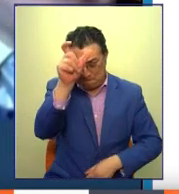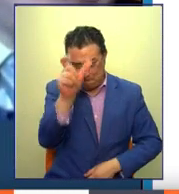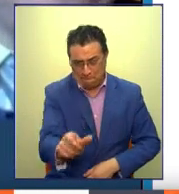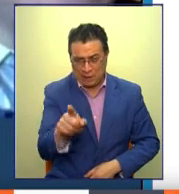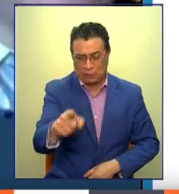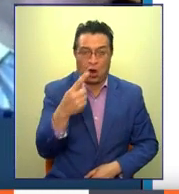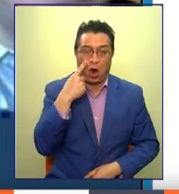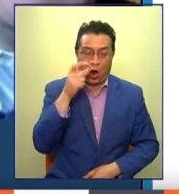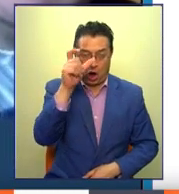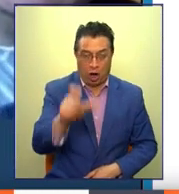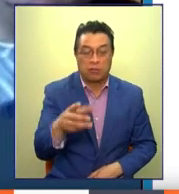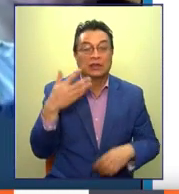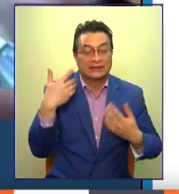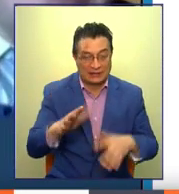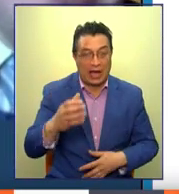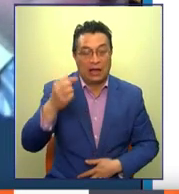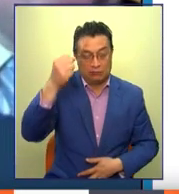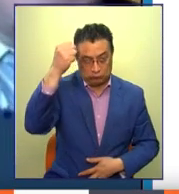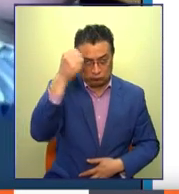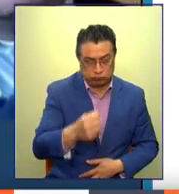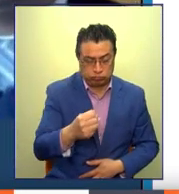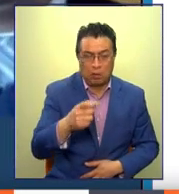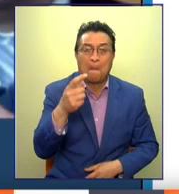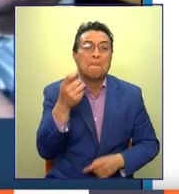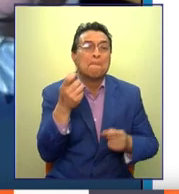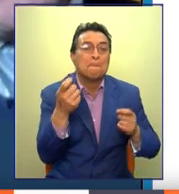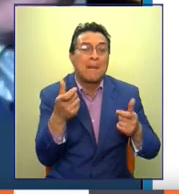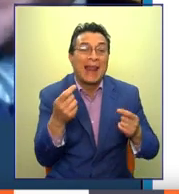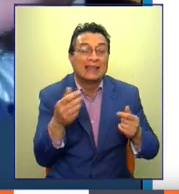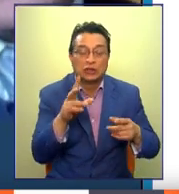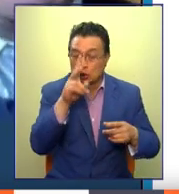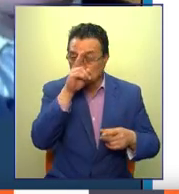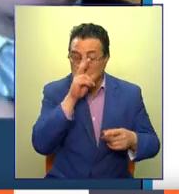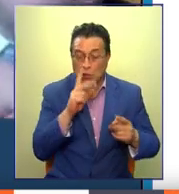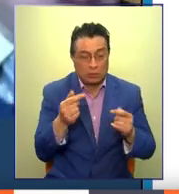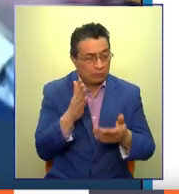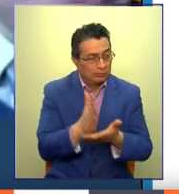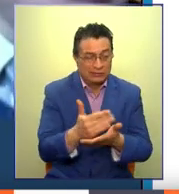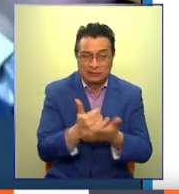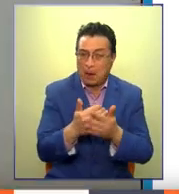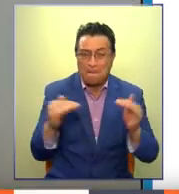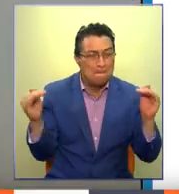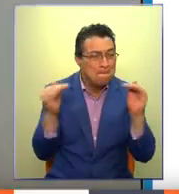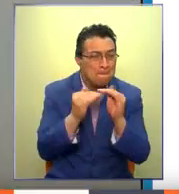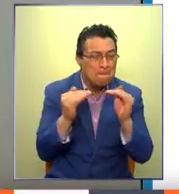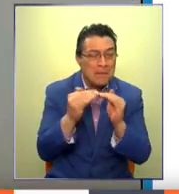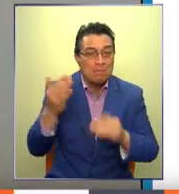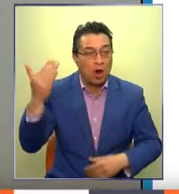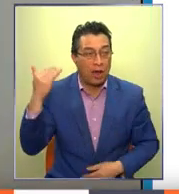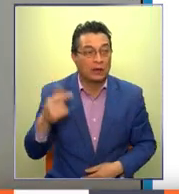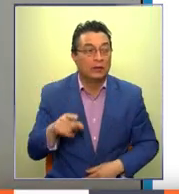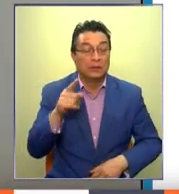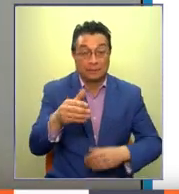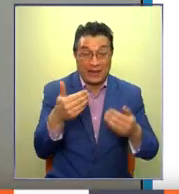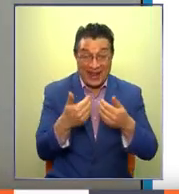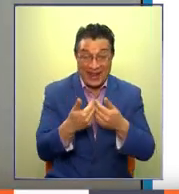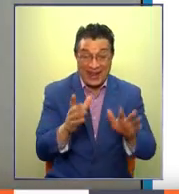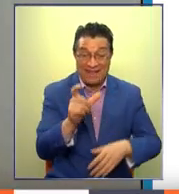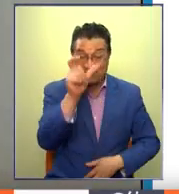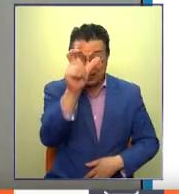cometió un crimen similar, ocupando prácticamente los mismos métodos. La libertad del señor